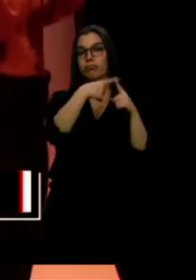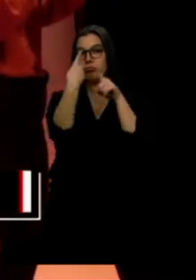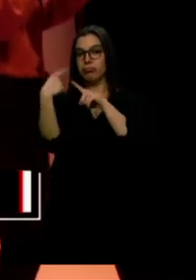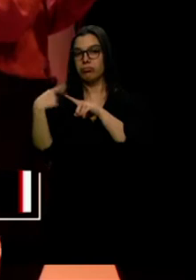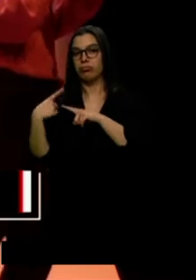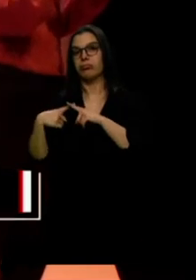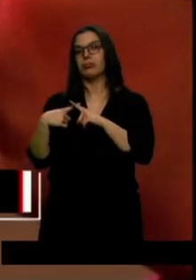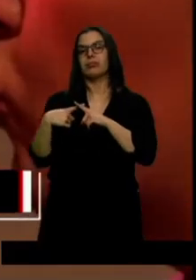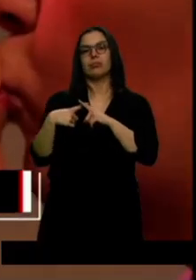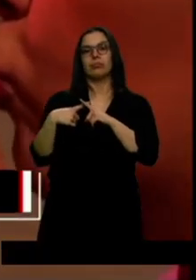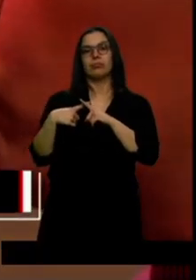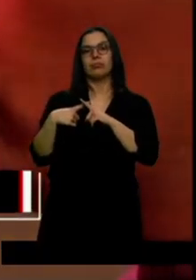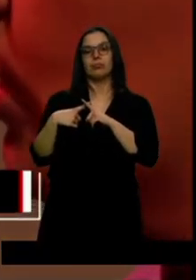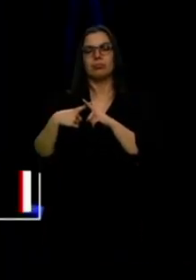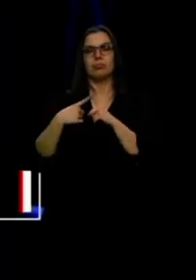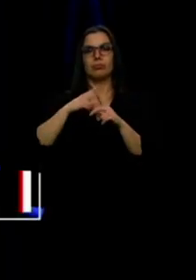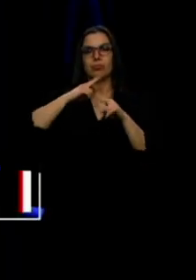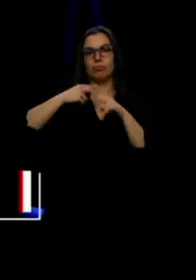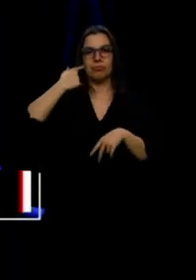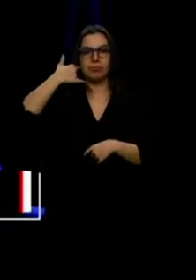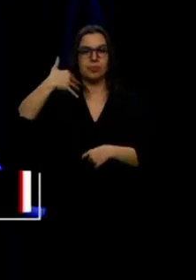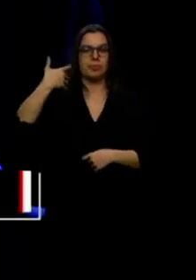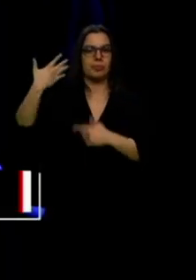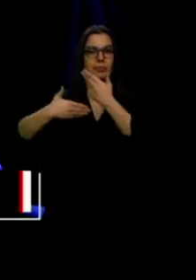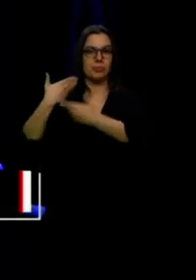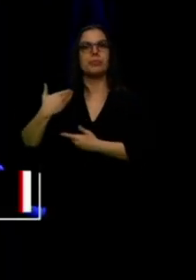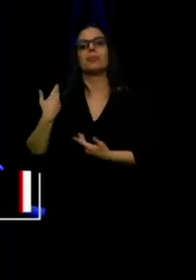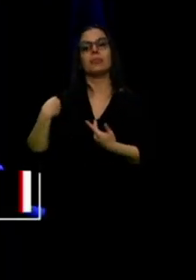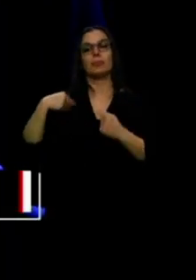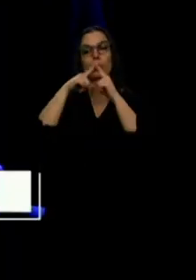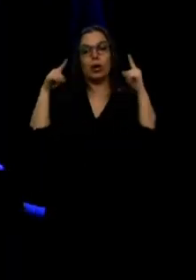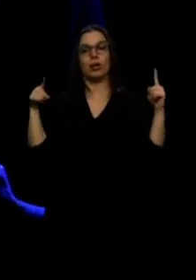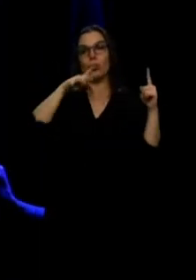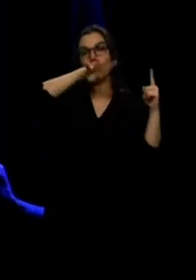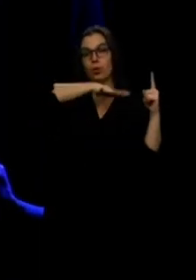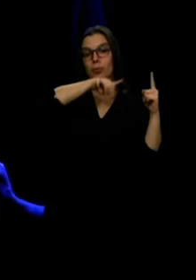las piezas que se van a representar en los escenarios durante el primer cuatrimestre de este 2019.